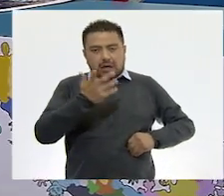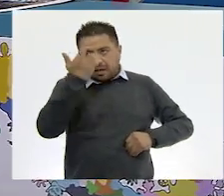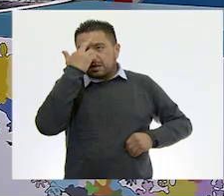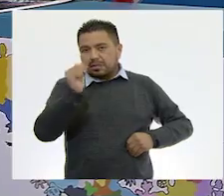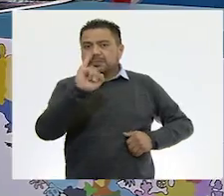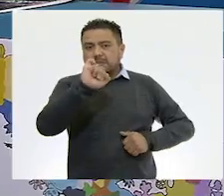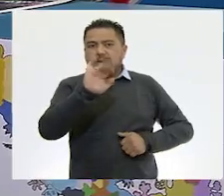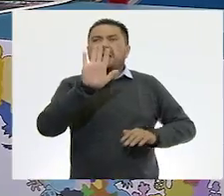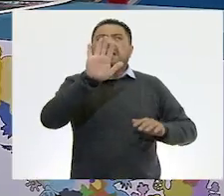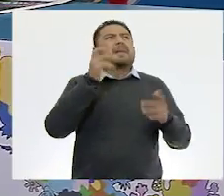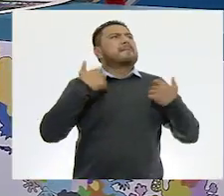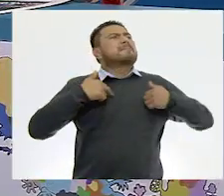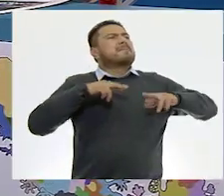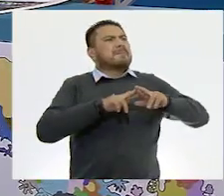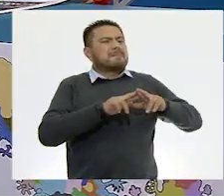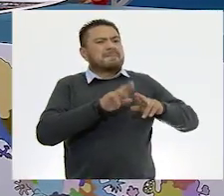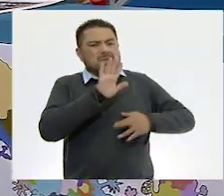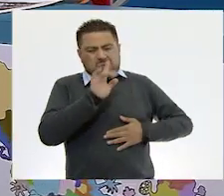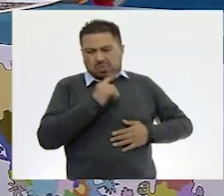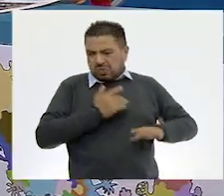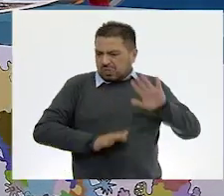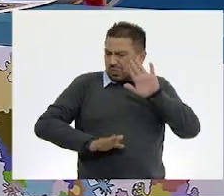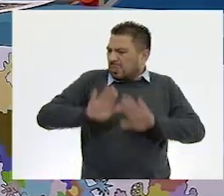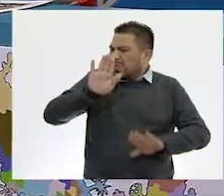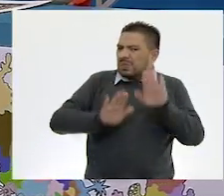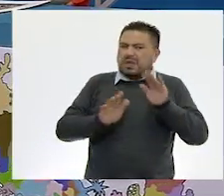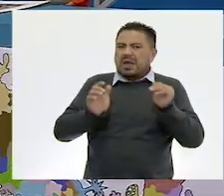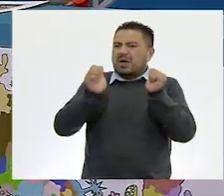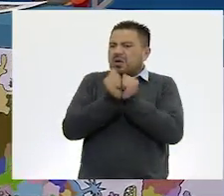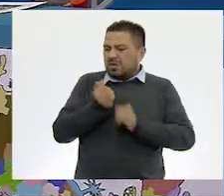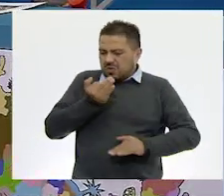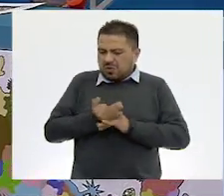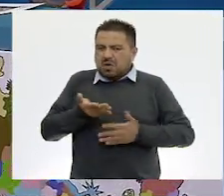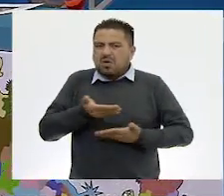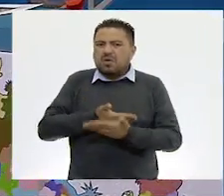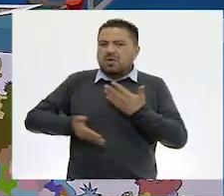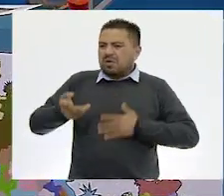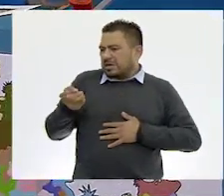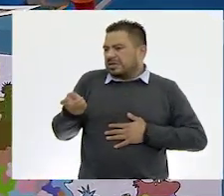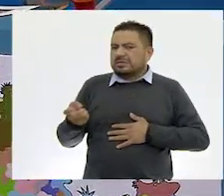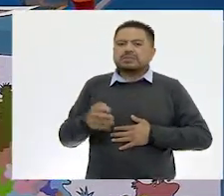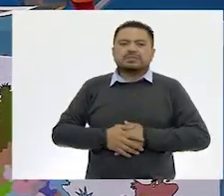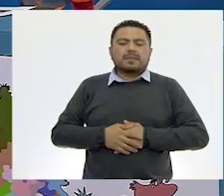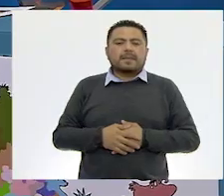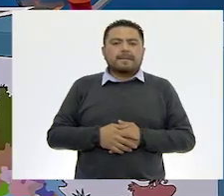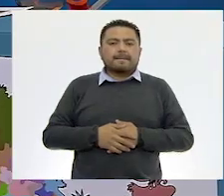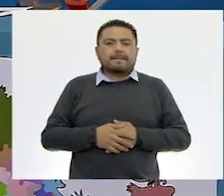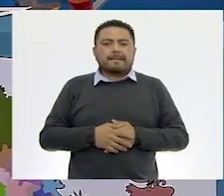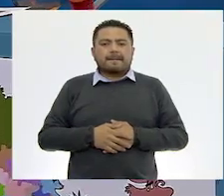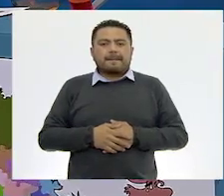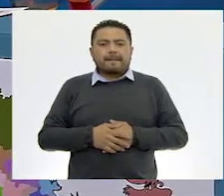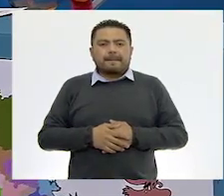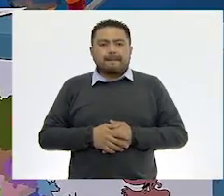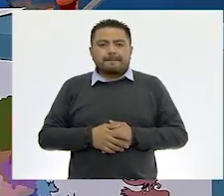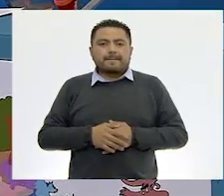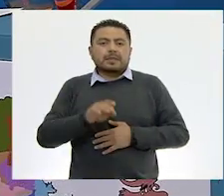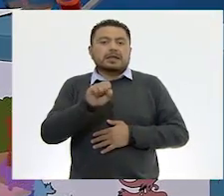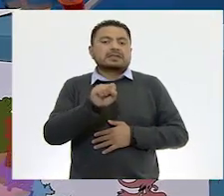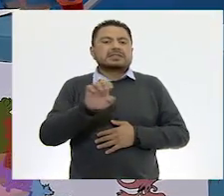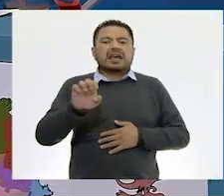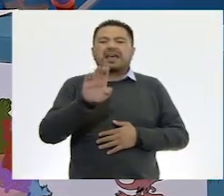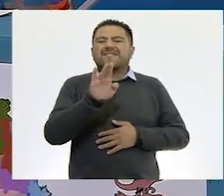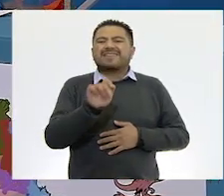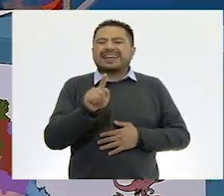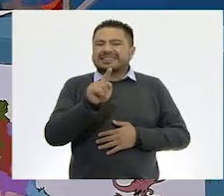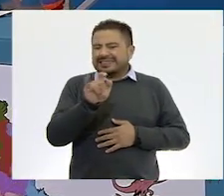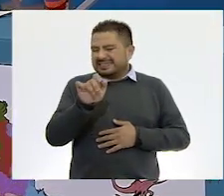Ton. Maestra, me surgió una duda con esto que nos compartió Sebastián en su